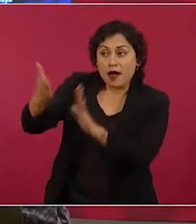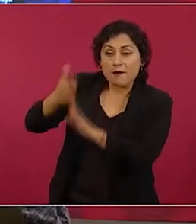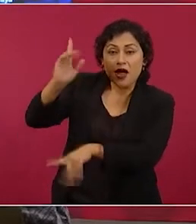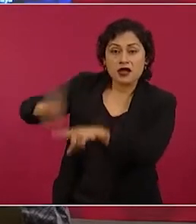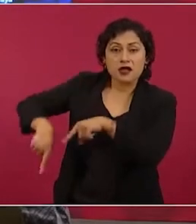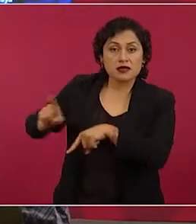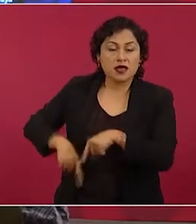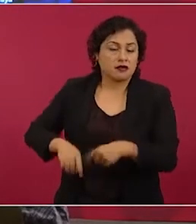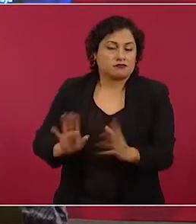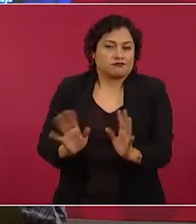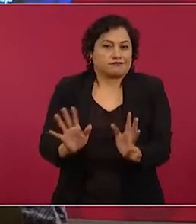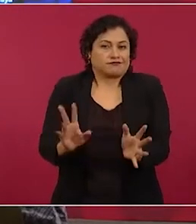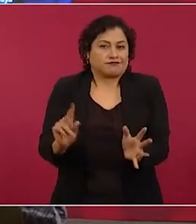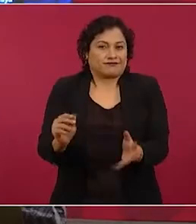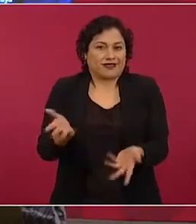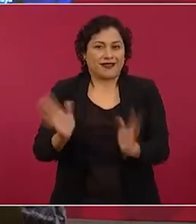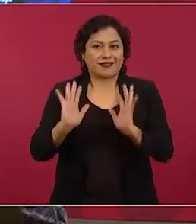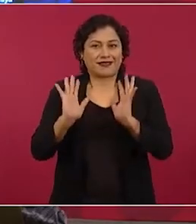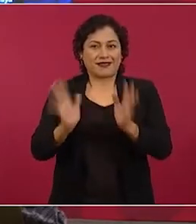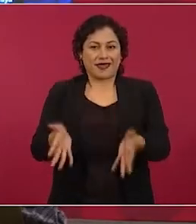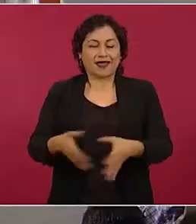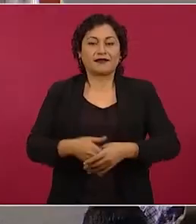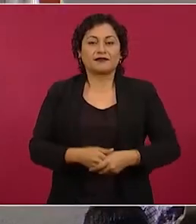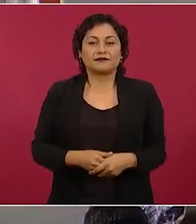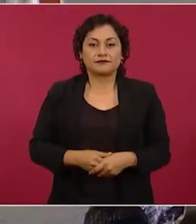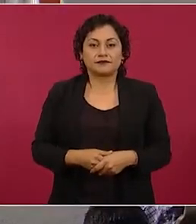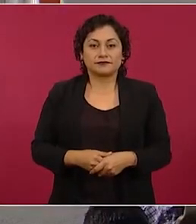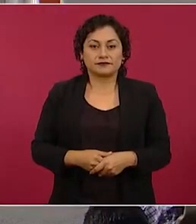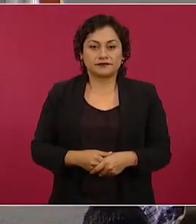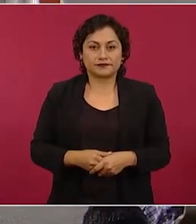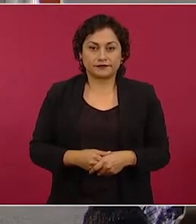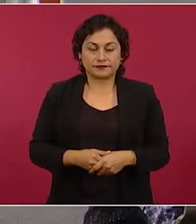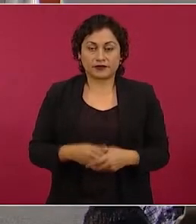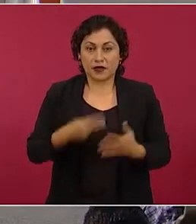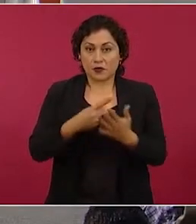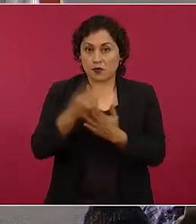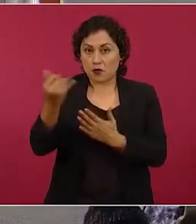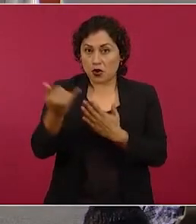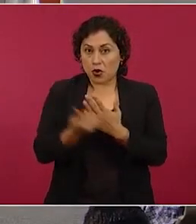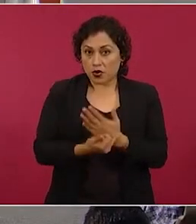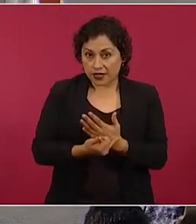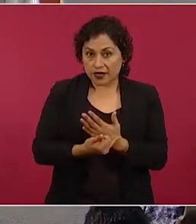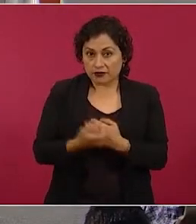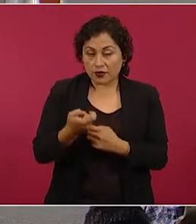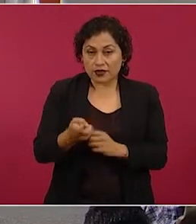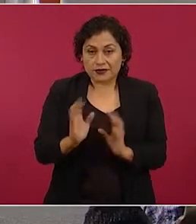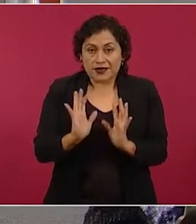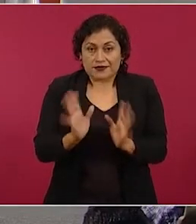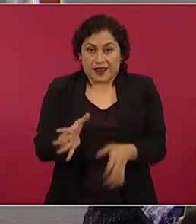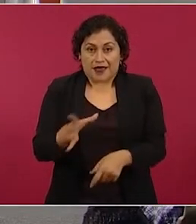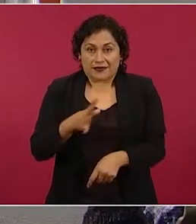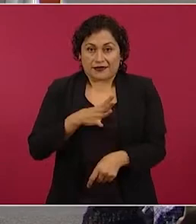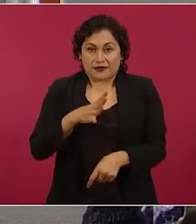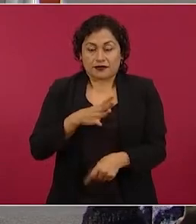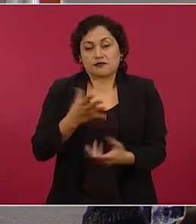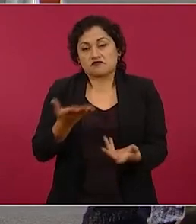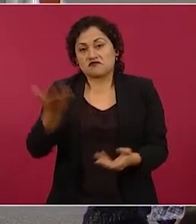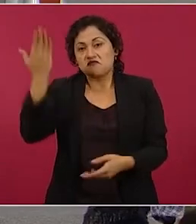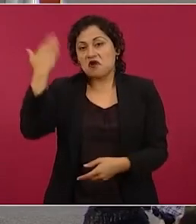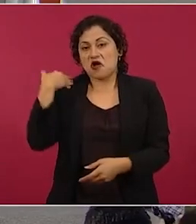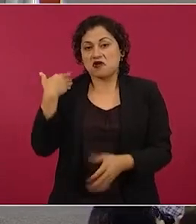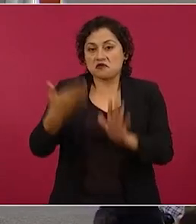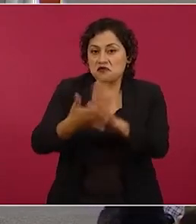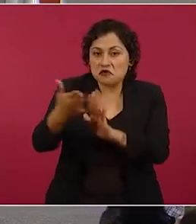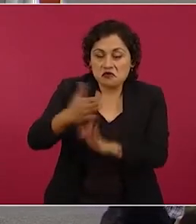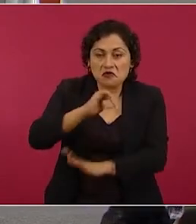el viaducto, mejor dicho, el trazo del viaducto nunca se construyó, entonces